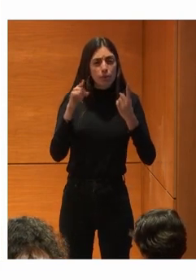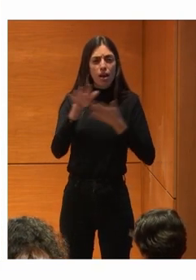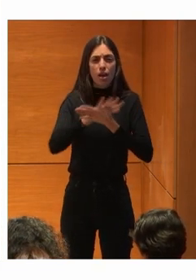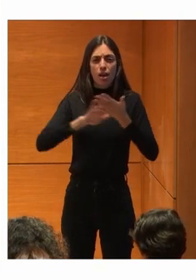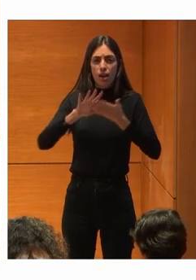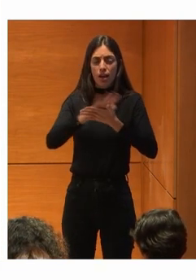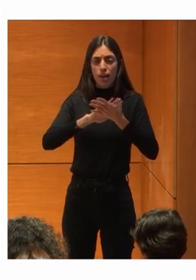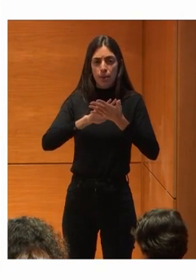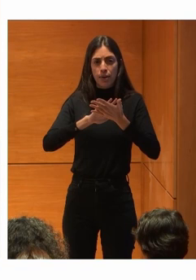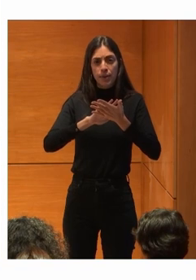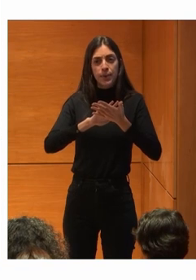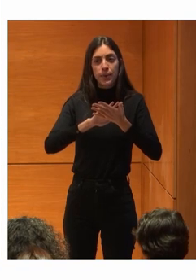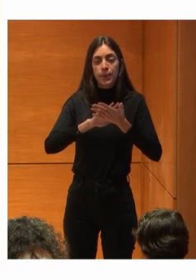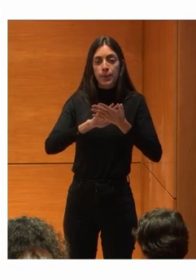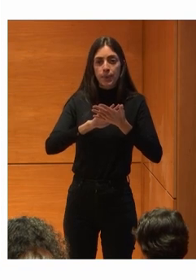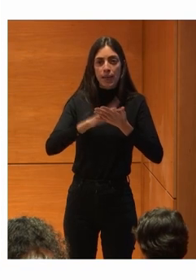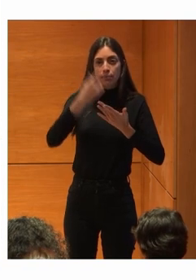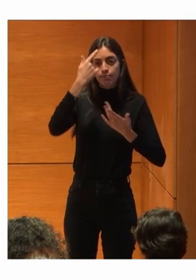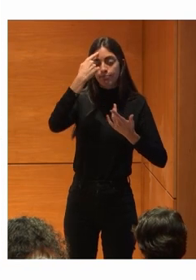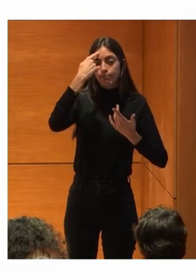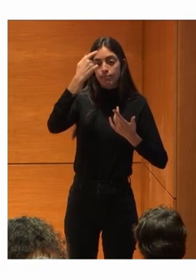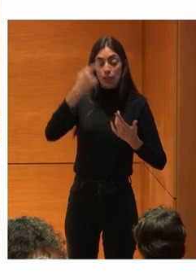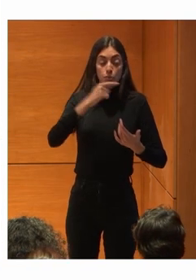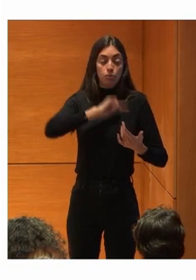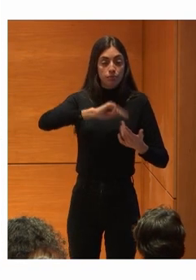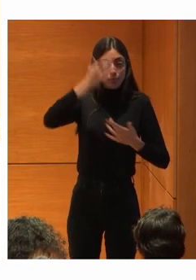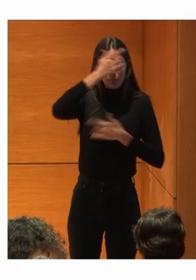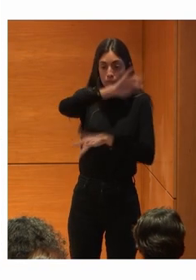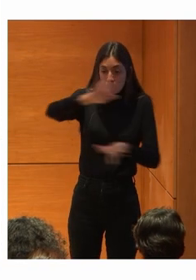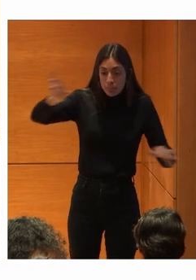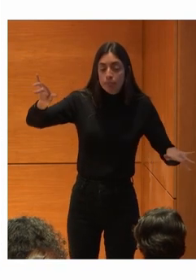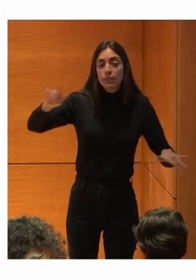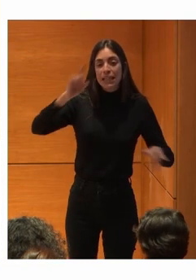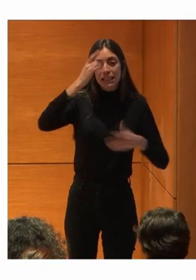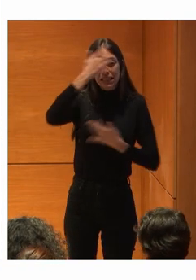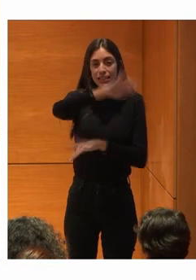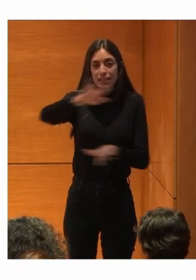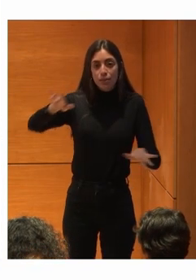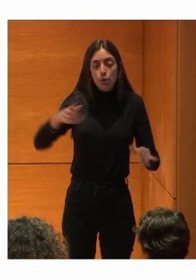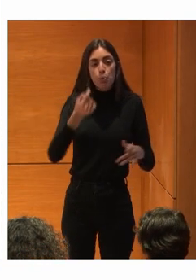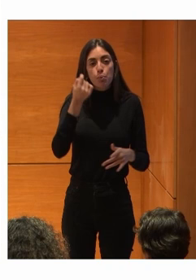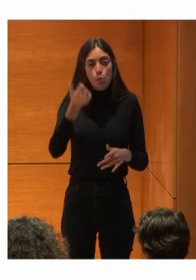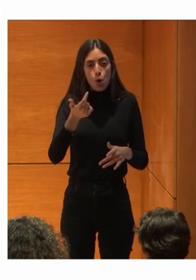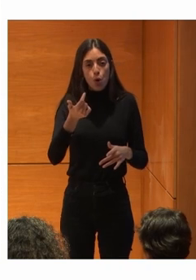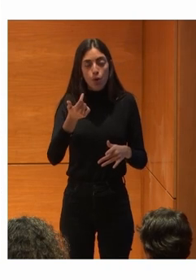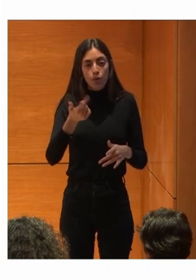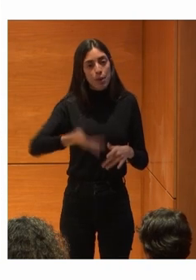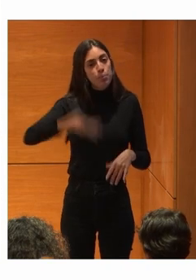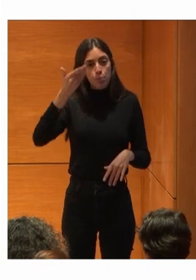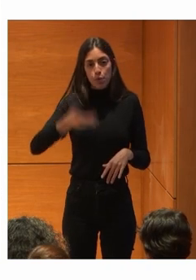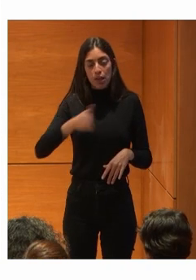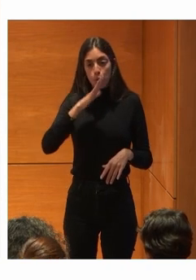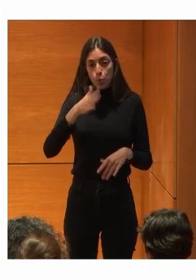De la importancia De la toma De conciencia De la sensibilización De los distintos clientes Que tenéis